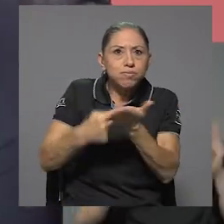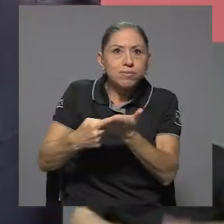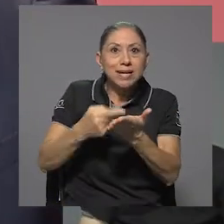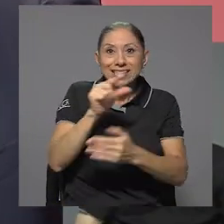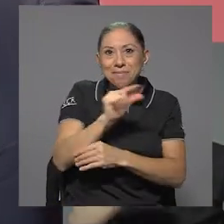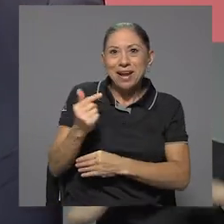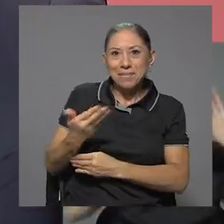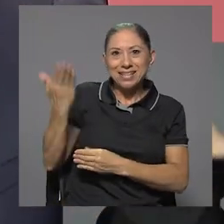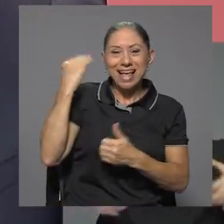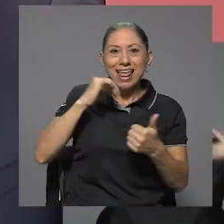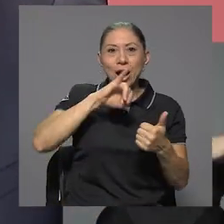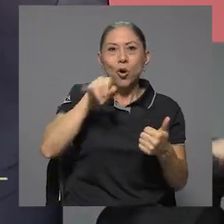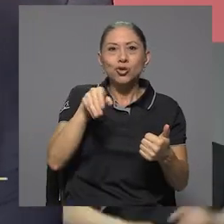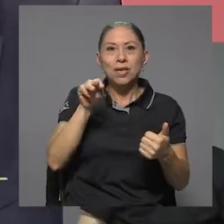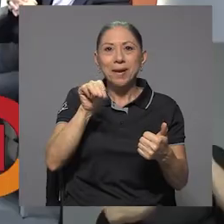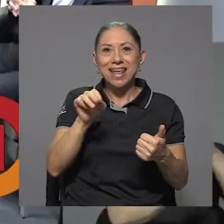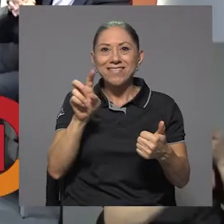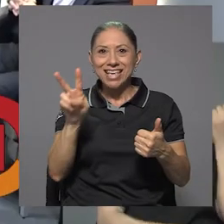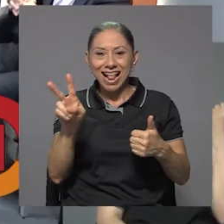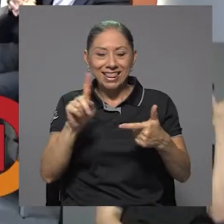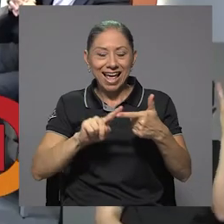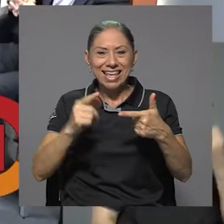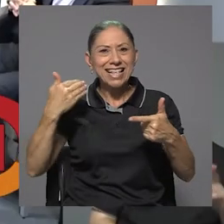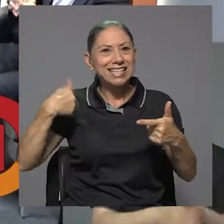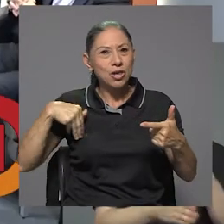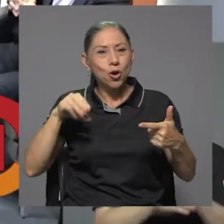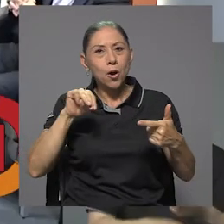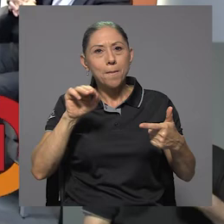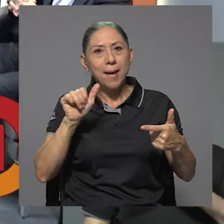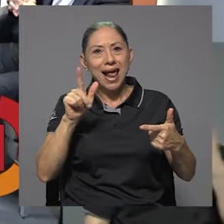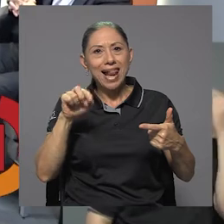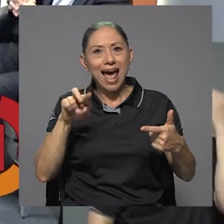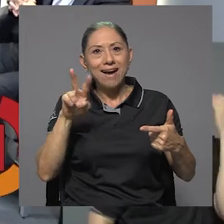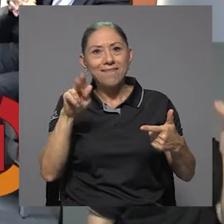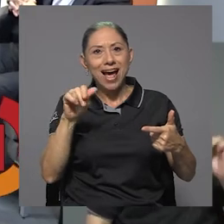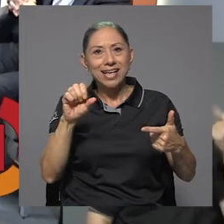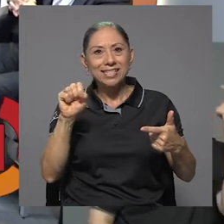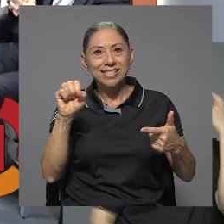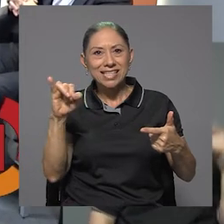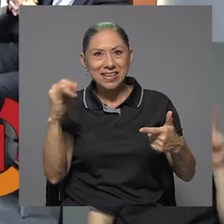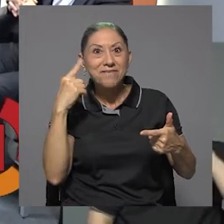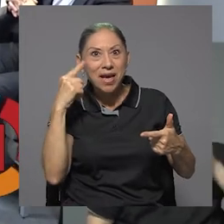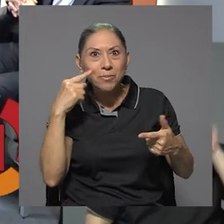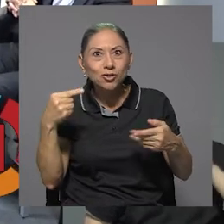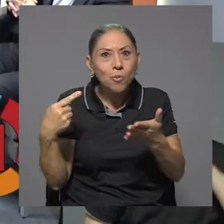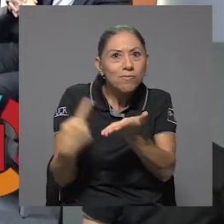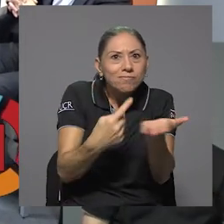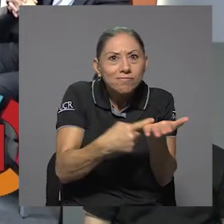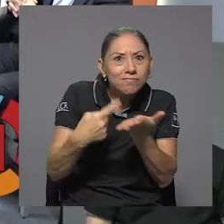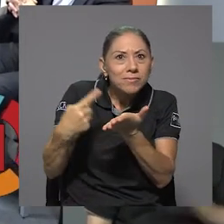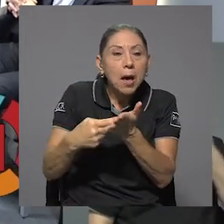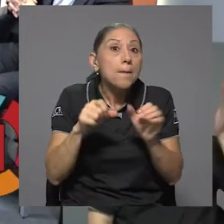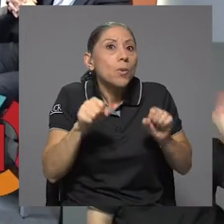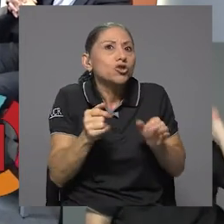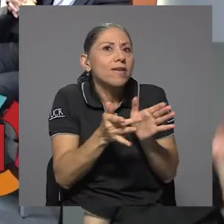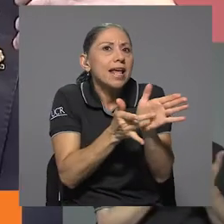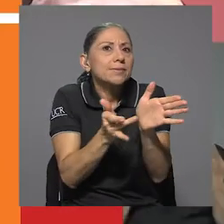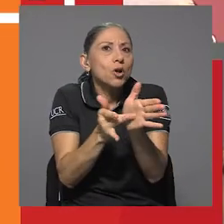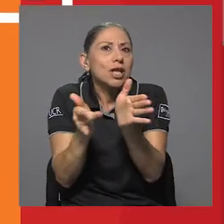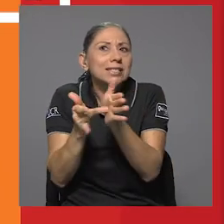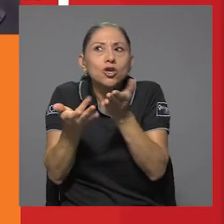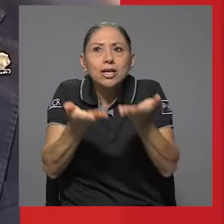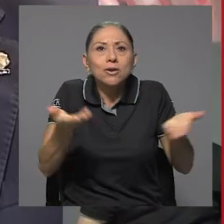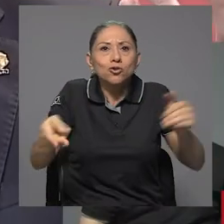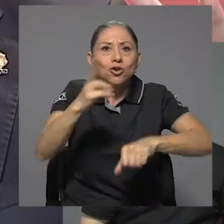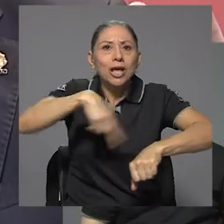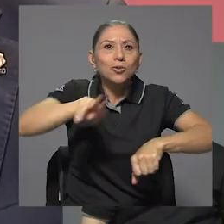Villalta y el señor Malabase, sobre el tema este de la posible explotación de recursos naturales, y pues sí